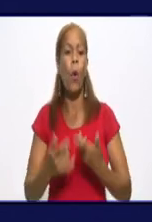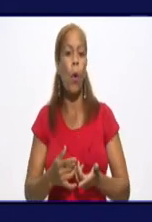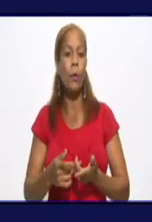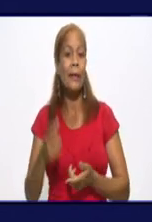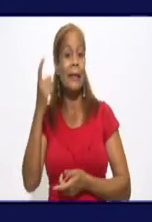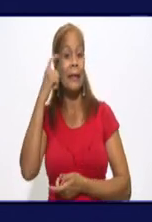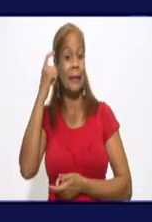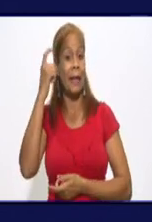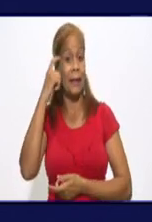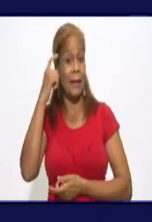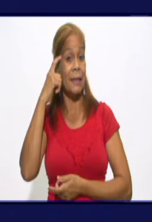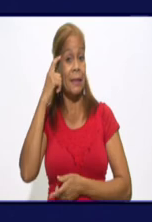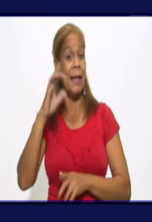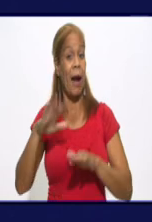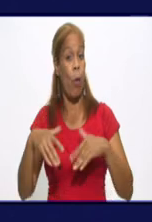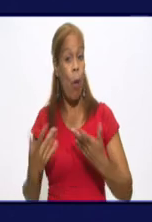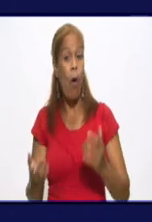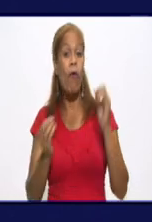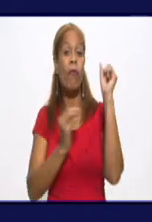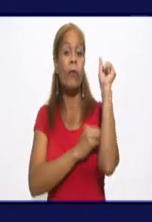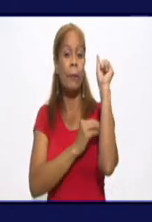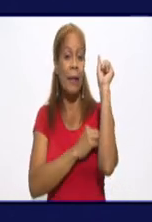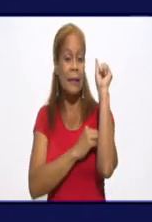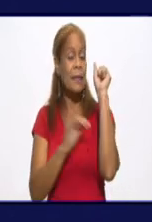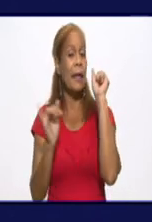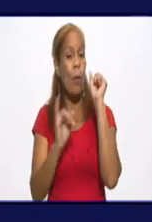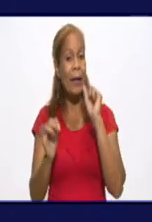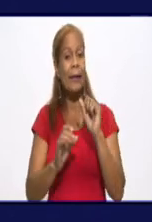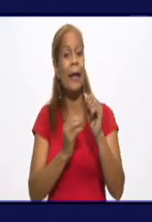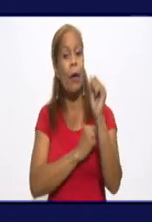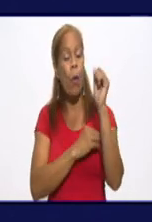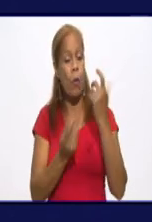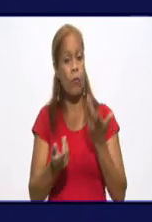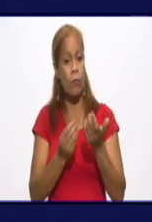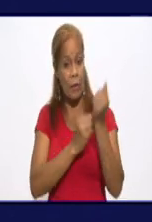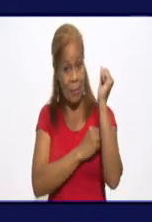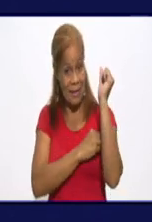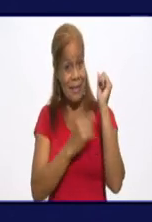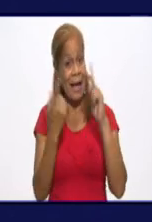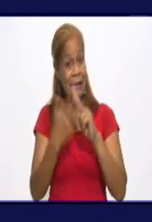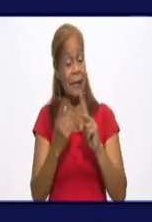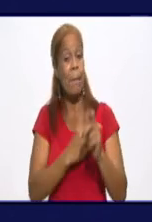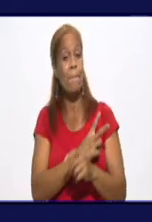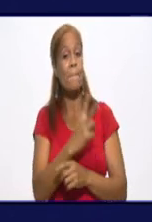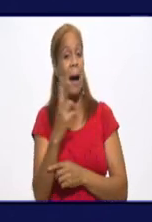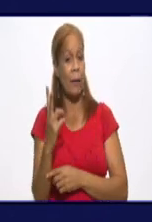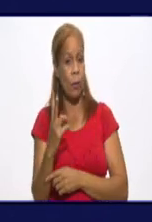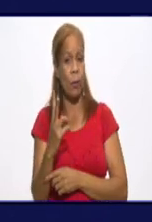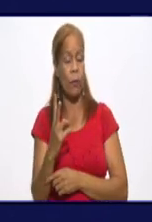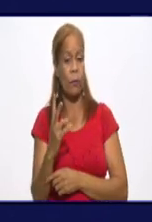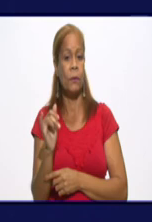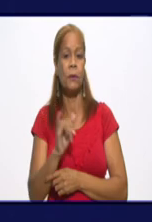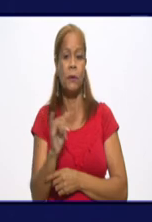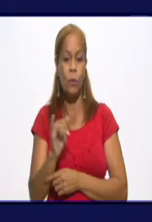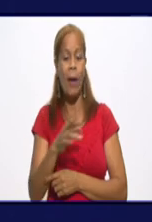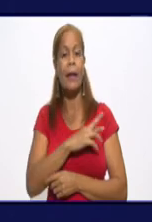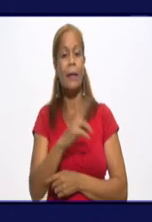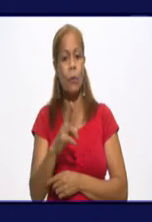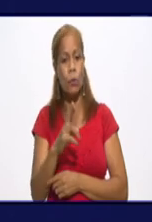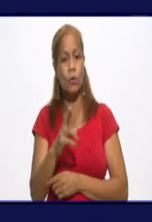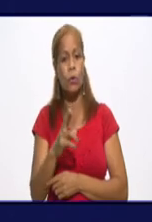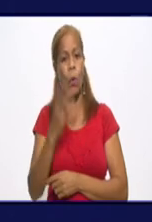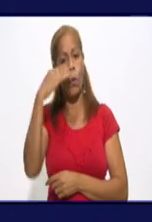con firmeza, con valor, como lo hemos demostrado en toda la historia de la revolución cubana, vamos a avanzar,